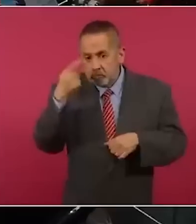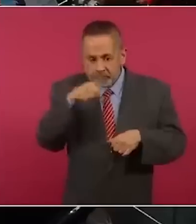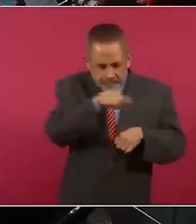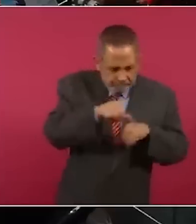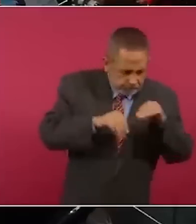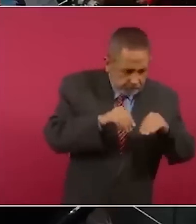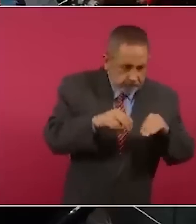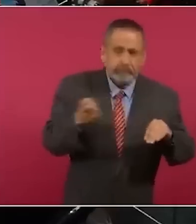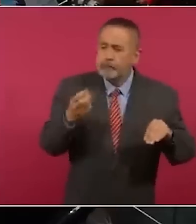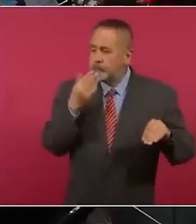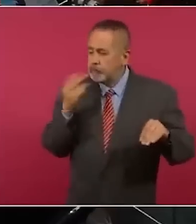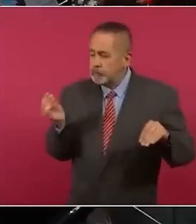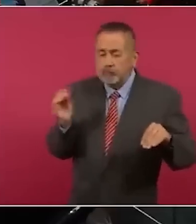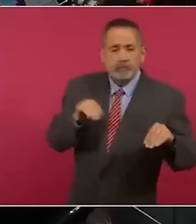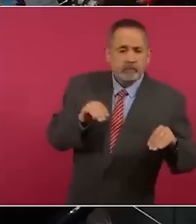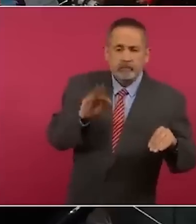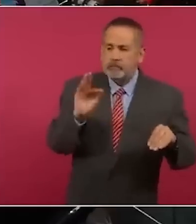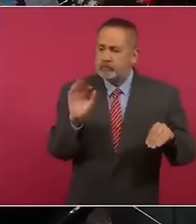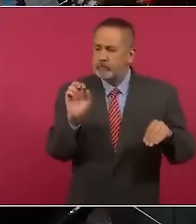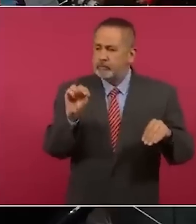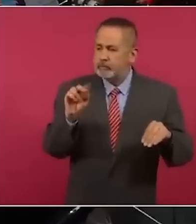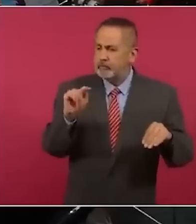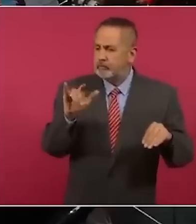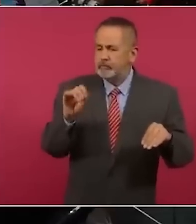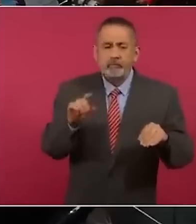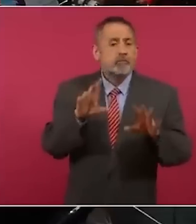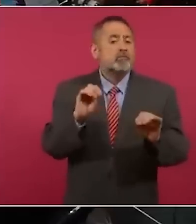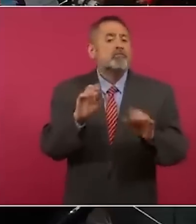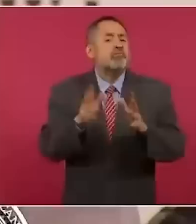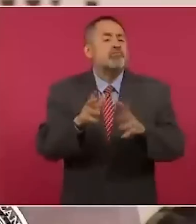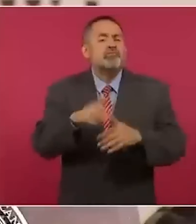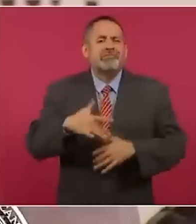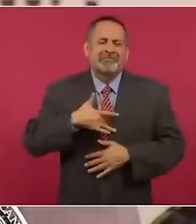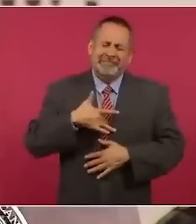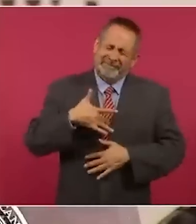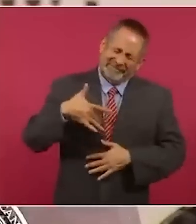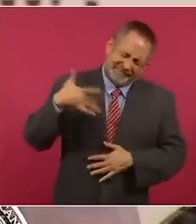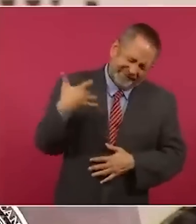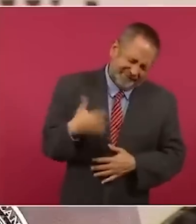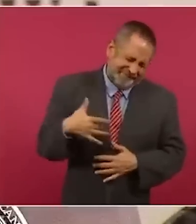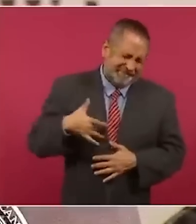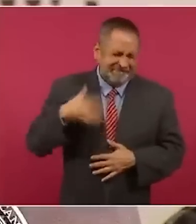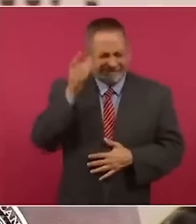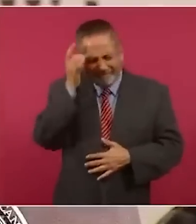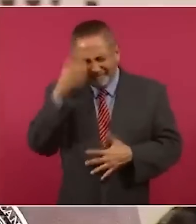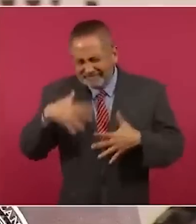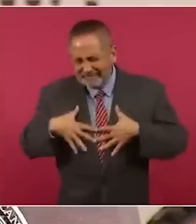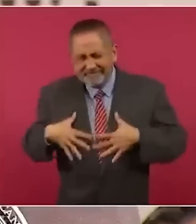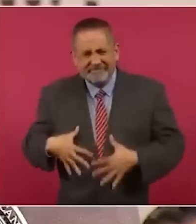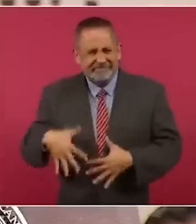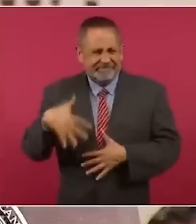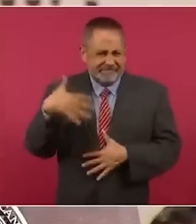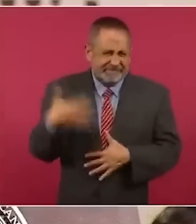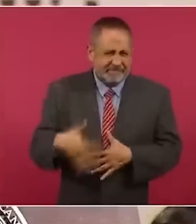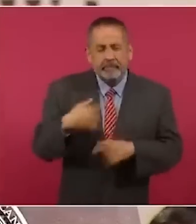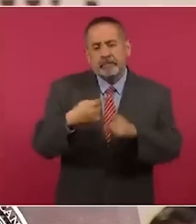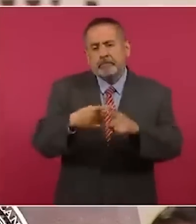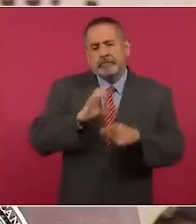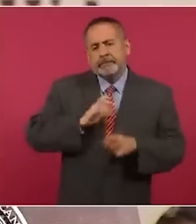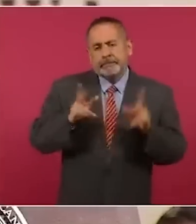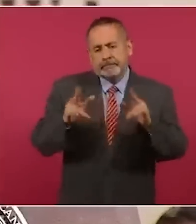Para eso se usaba. O para dolores muy intensos de diferente tipo, sobre todo originados por el cáncer.